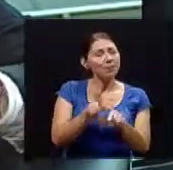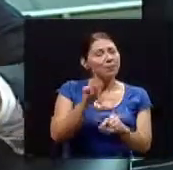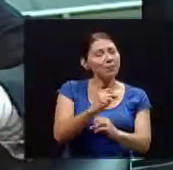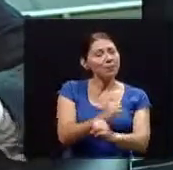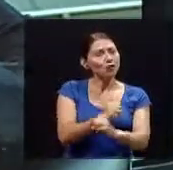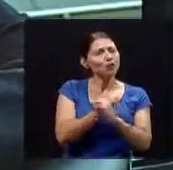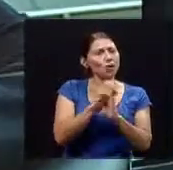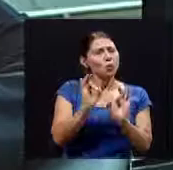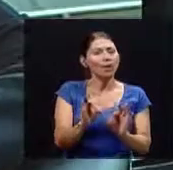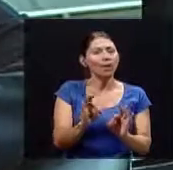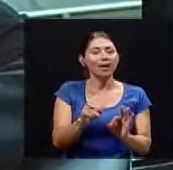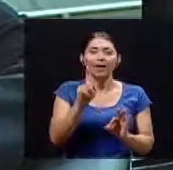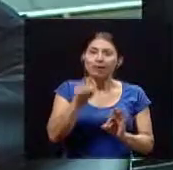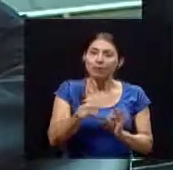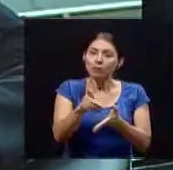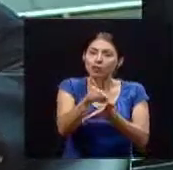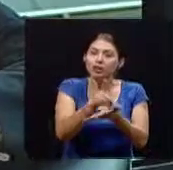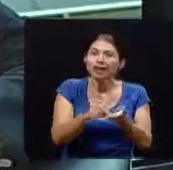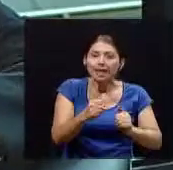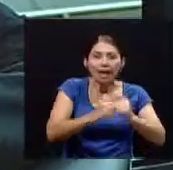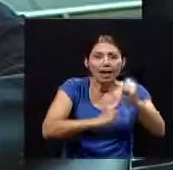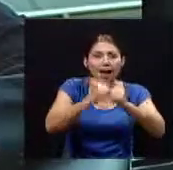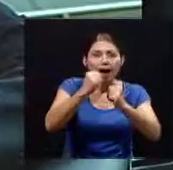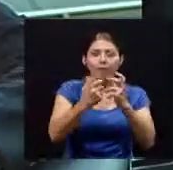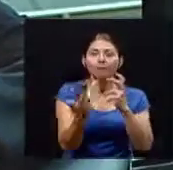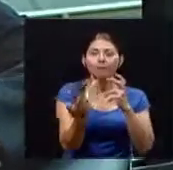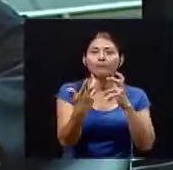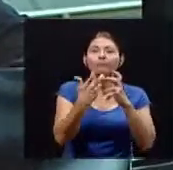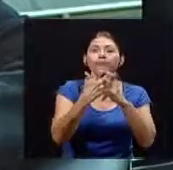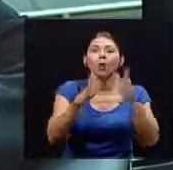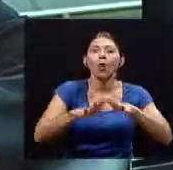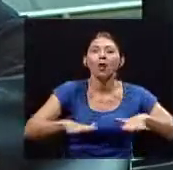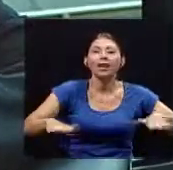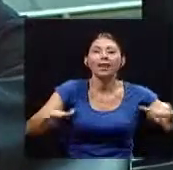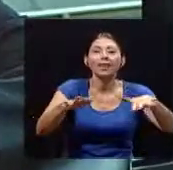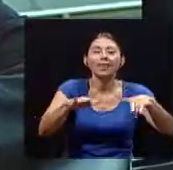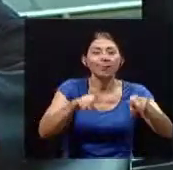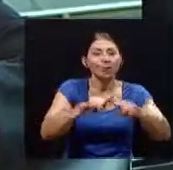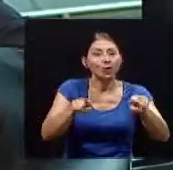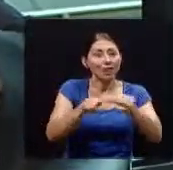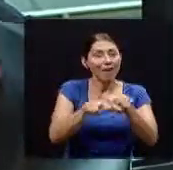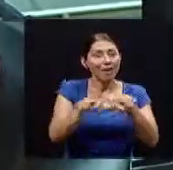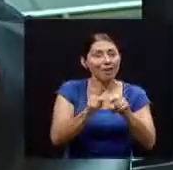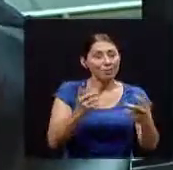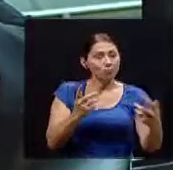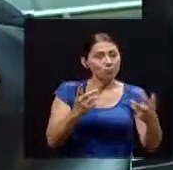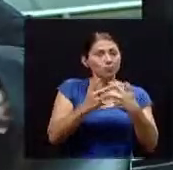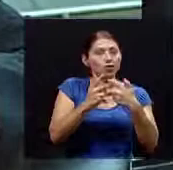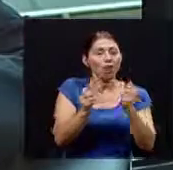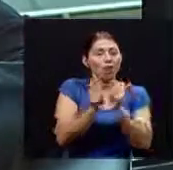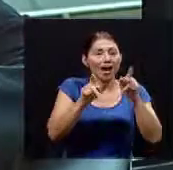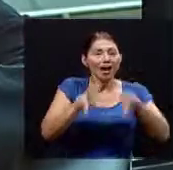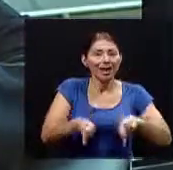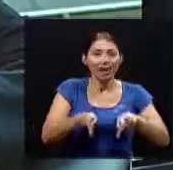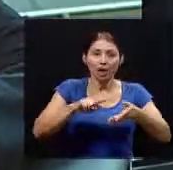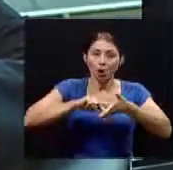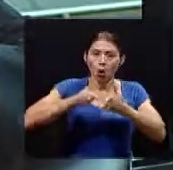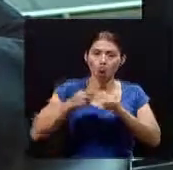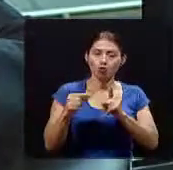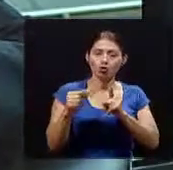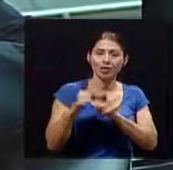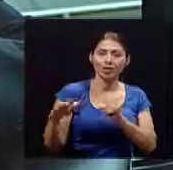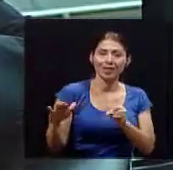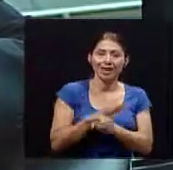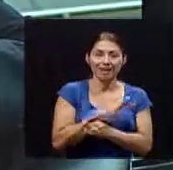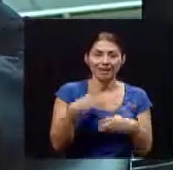buscando diseños cada vez más amigables con el ambiente pero también con la gente con su concepto integral de salud